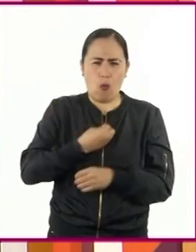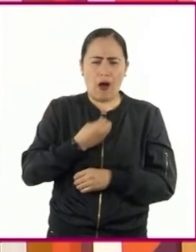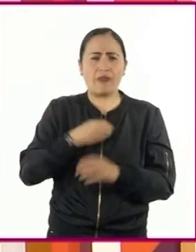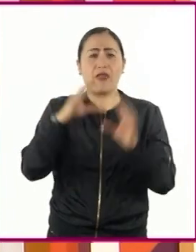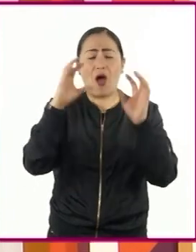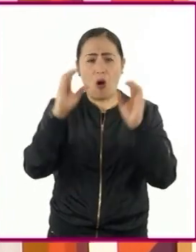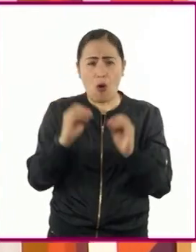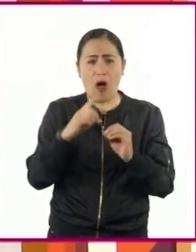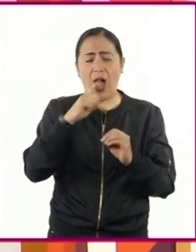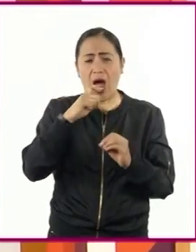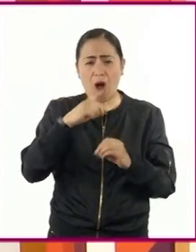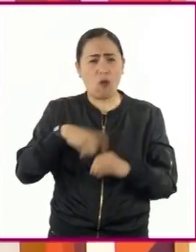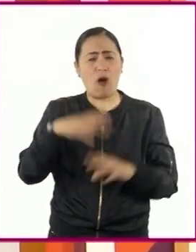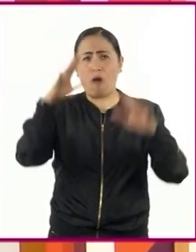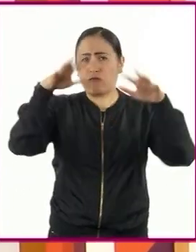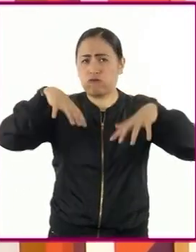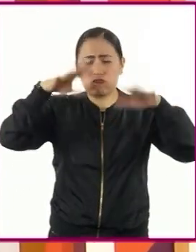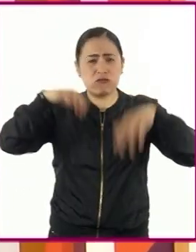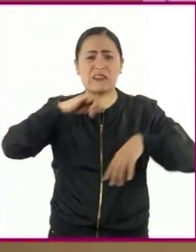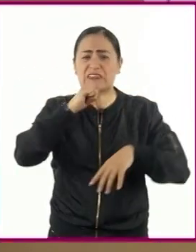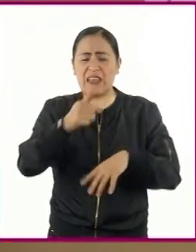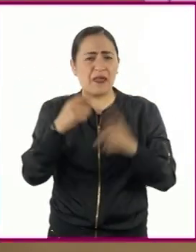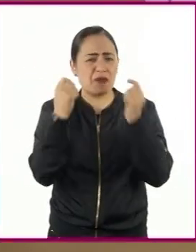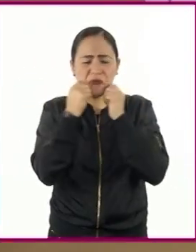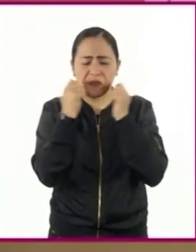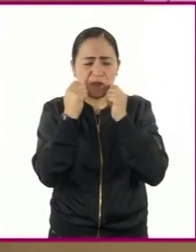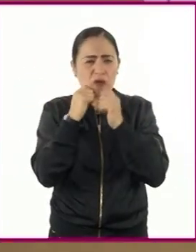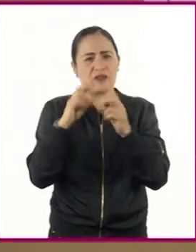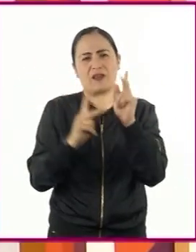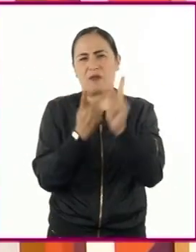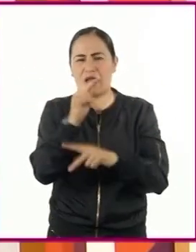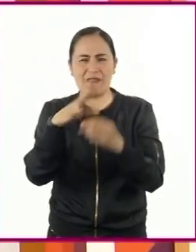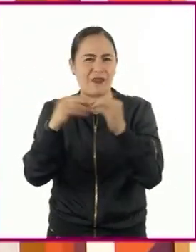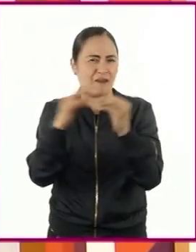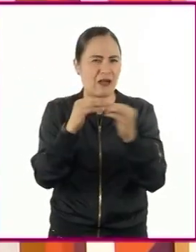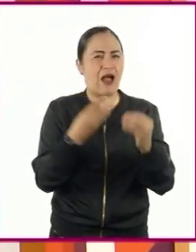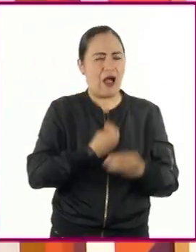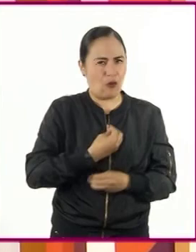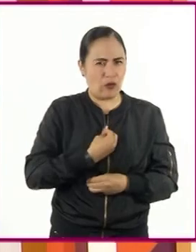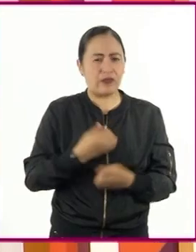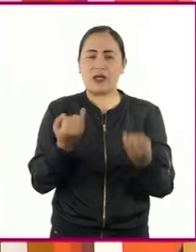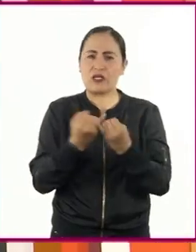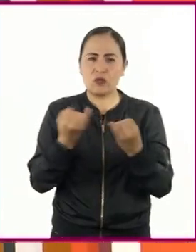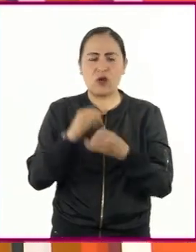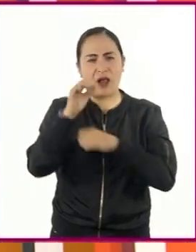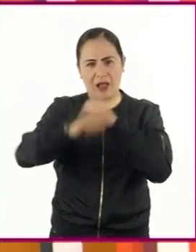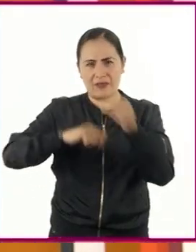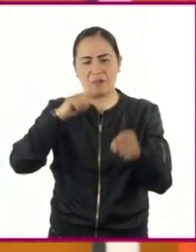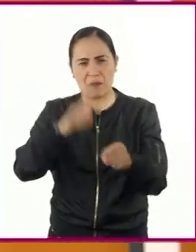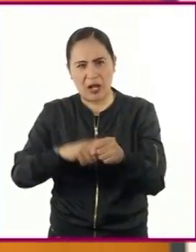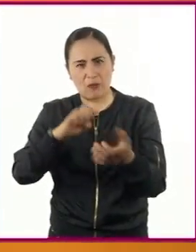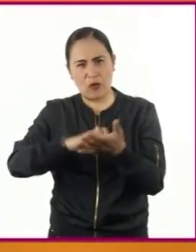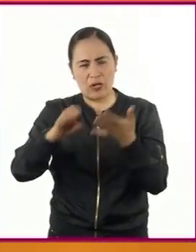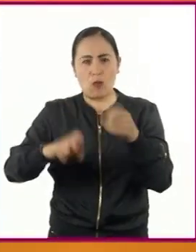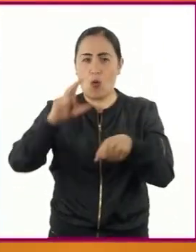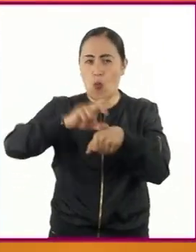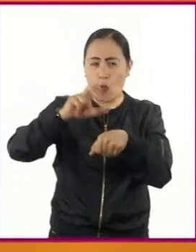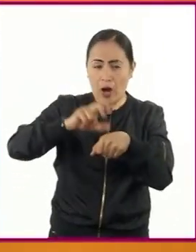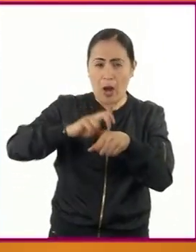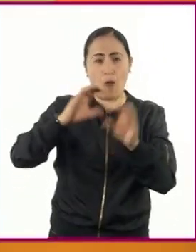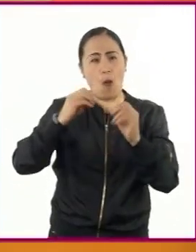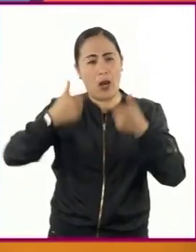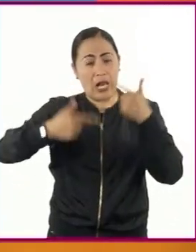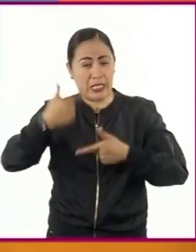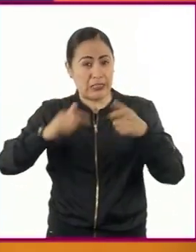el caso de los animales estos pueden tener mayor tamaño, producir más leche y carne, generar huevos con vacunas ya incluidas o evitar la